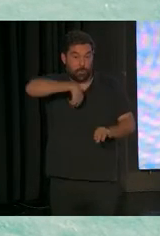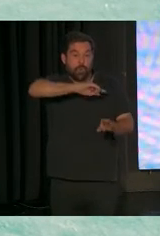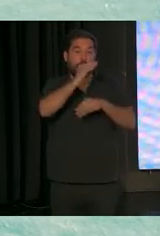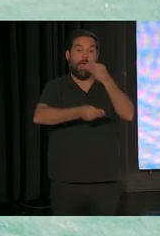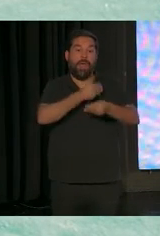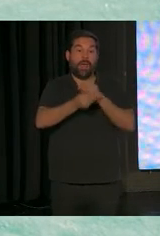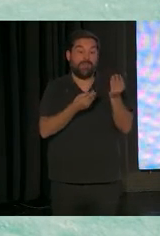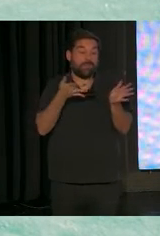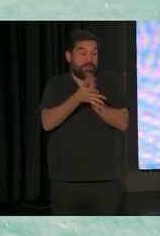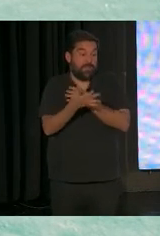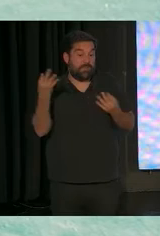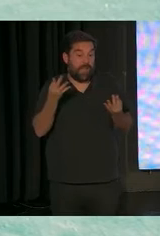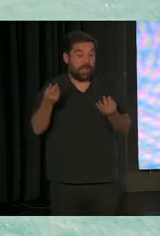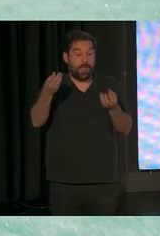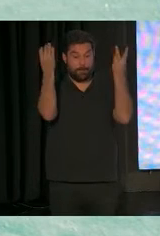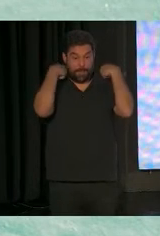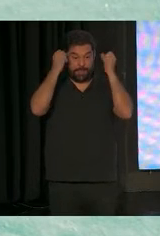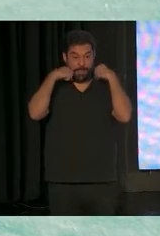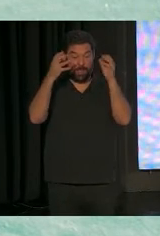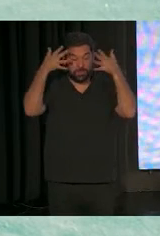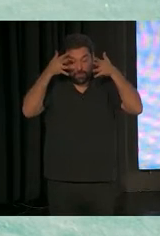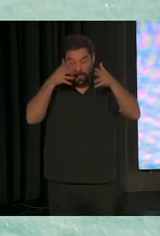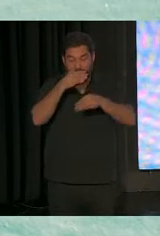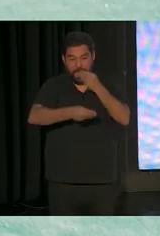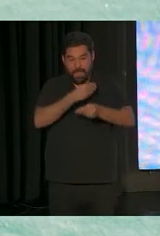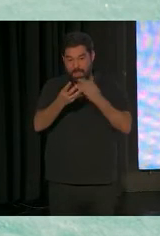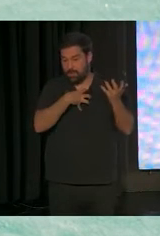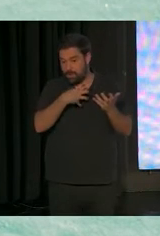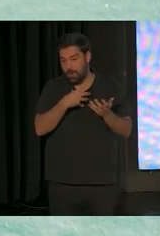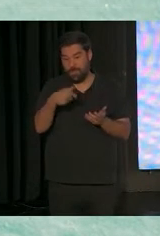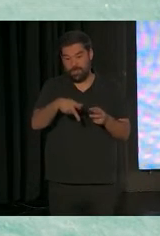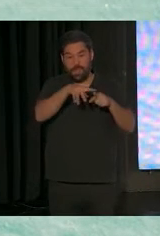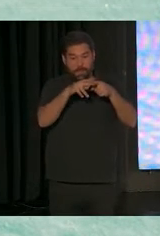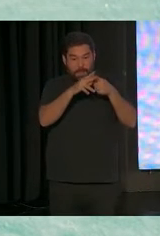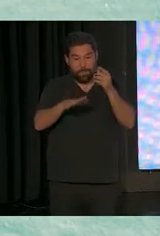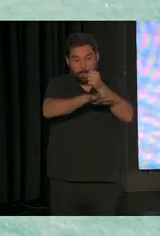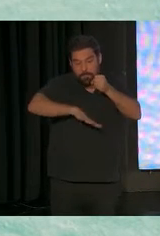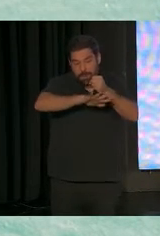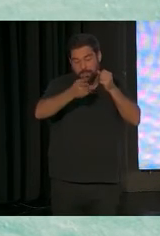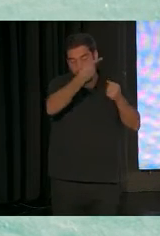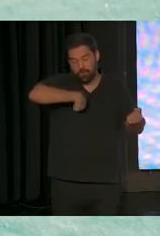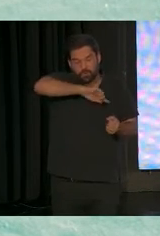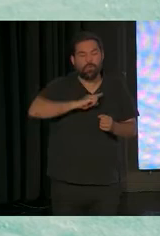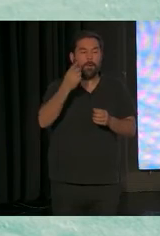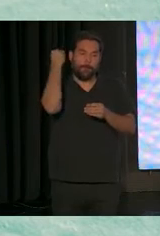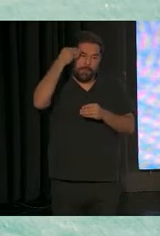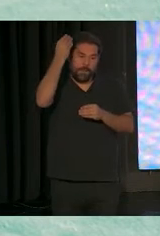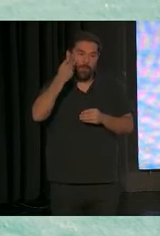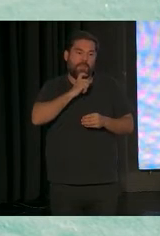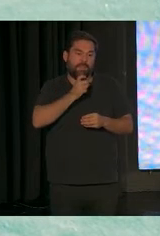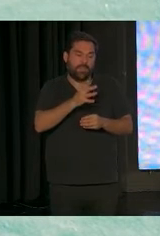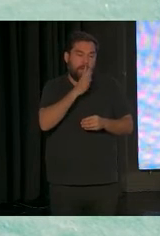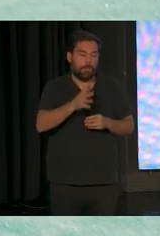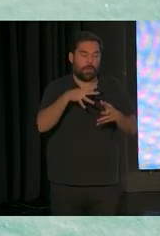implementar las prácticas recomendadas. Esta herramienta es básica. Nosotros veíamos que era compleja porque el sistema de Estados